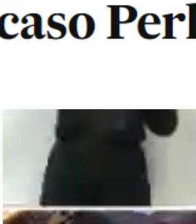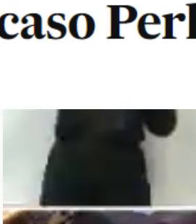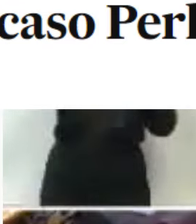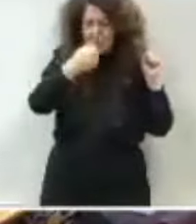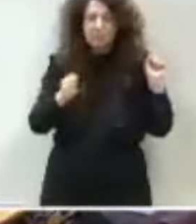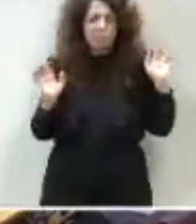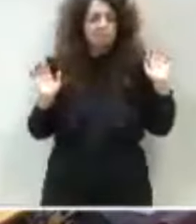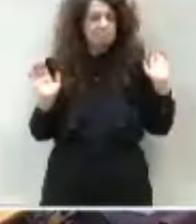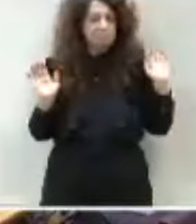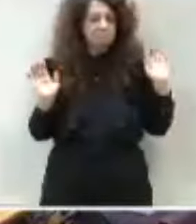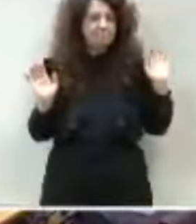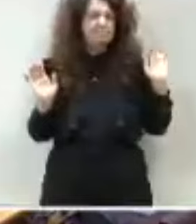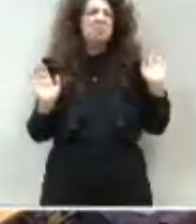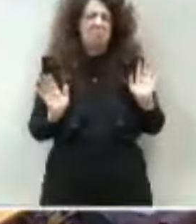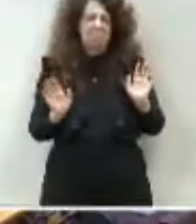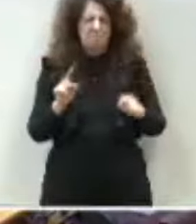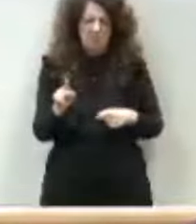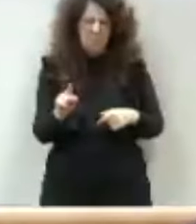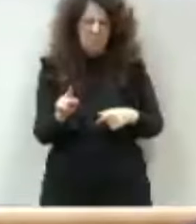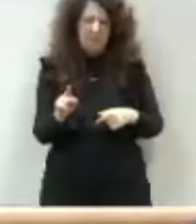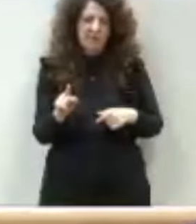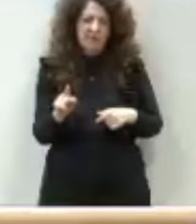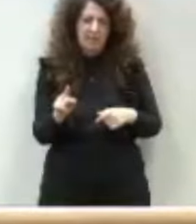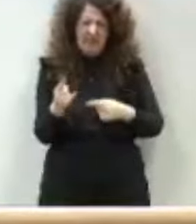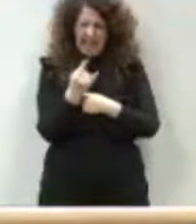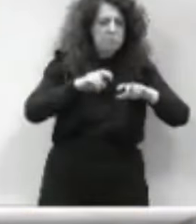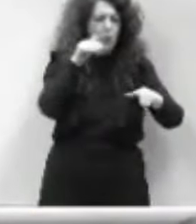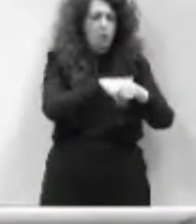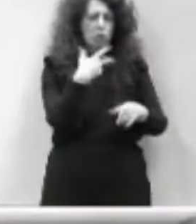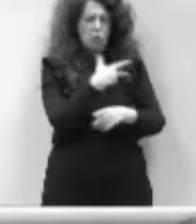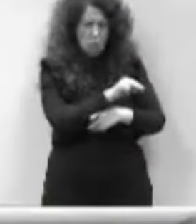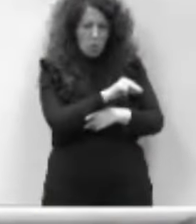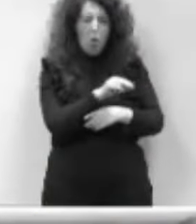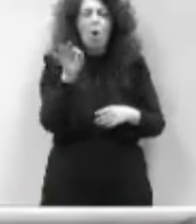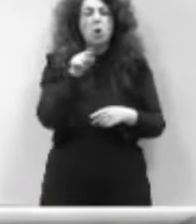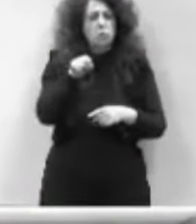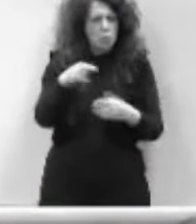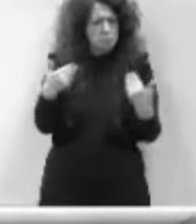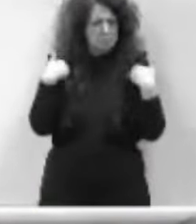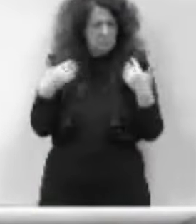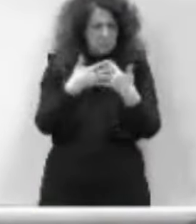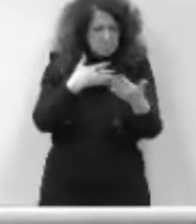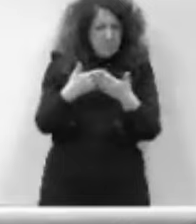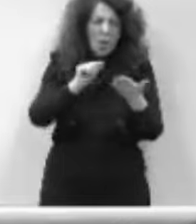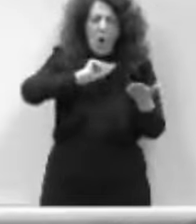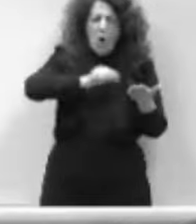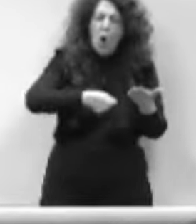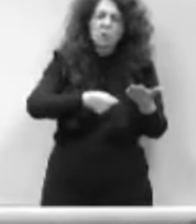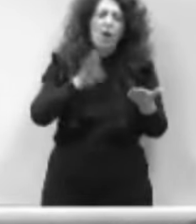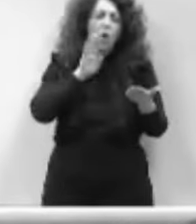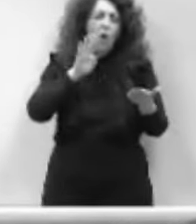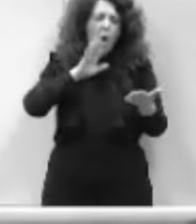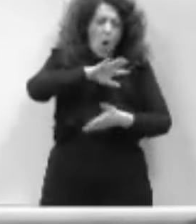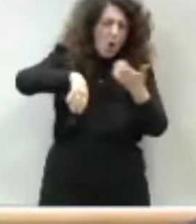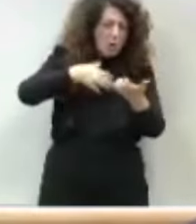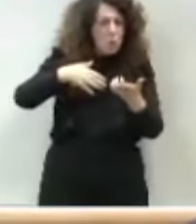Pero, ¿a quién pretende usted engañar? ¿Usted que modificó contratos de la trama corrupta